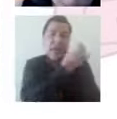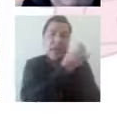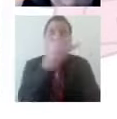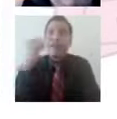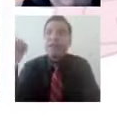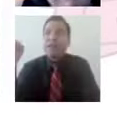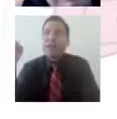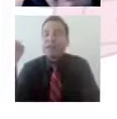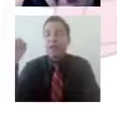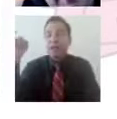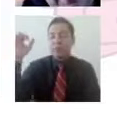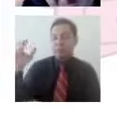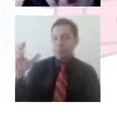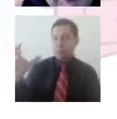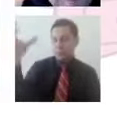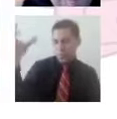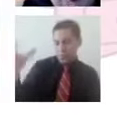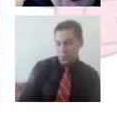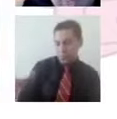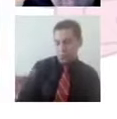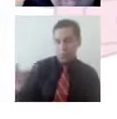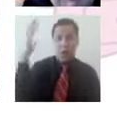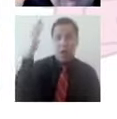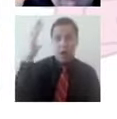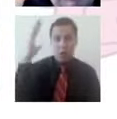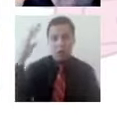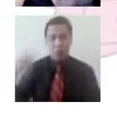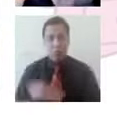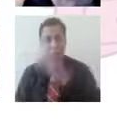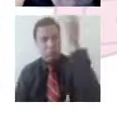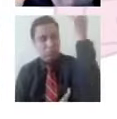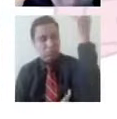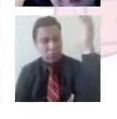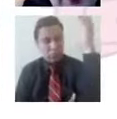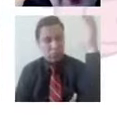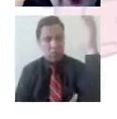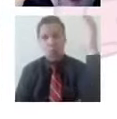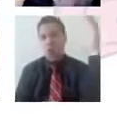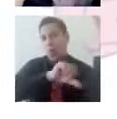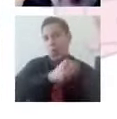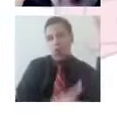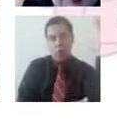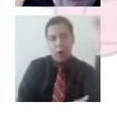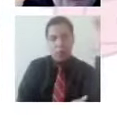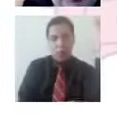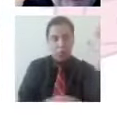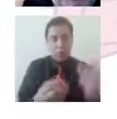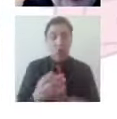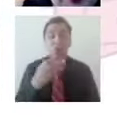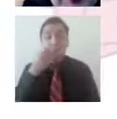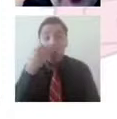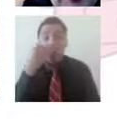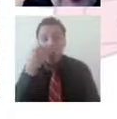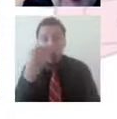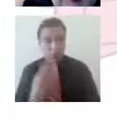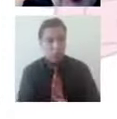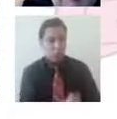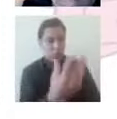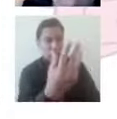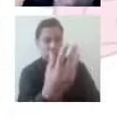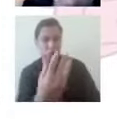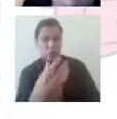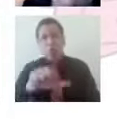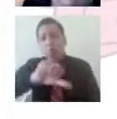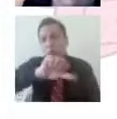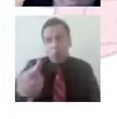un cuidado diferente. Y que nosotros nos vamos a relacionar de forma diferente con cada uno de esos árboles, ¿no?